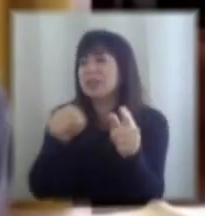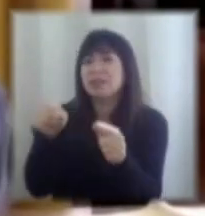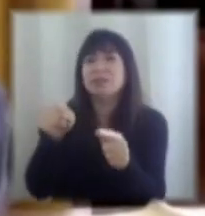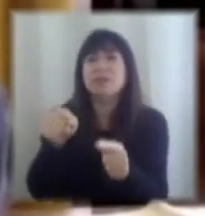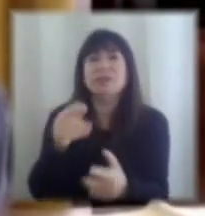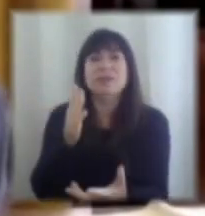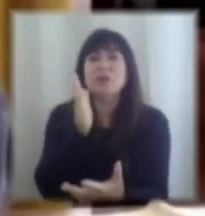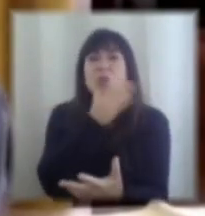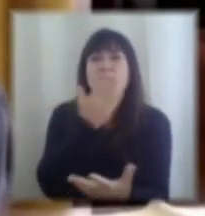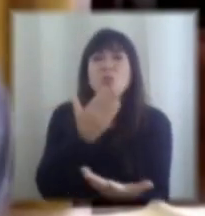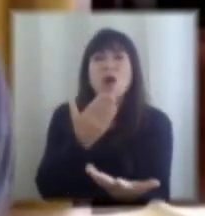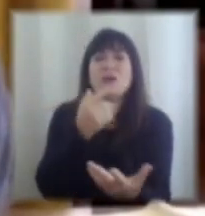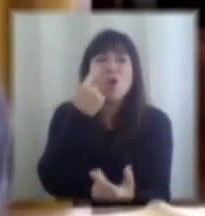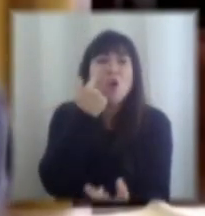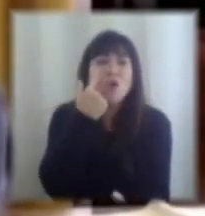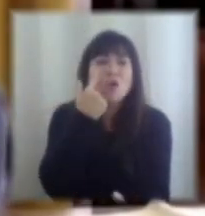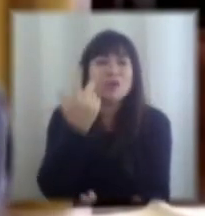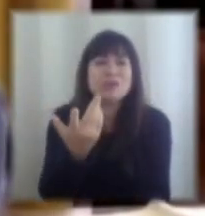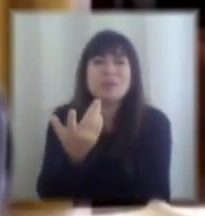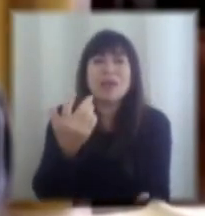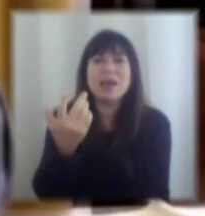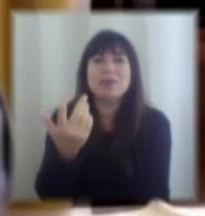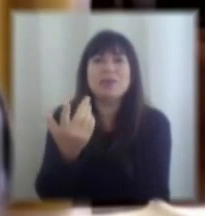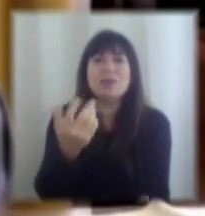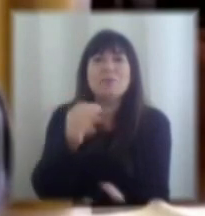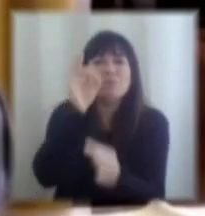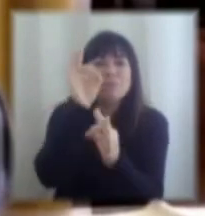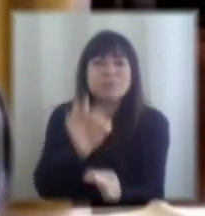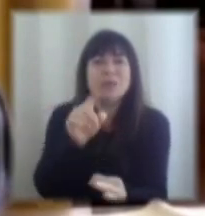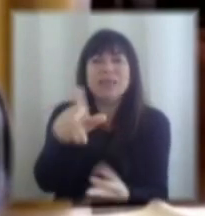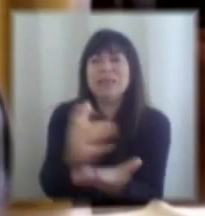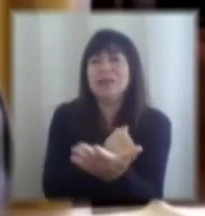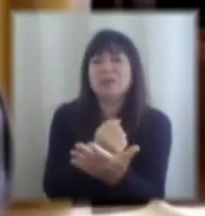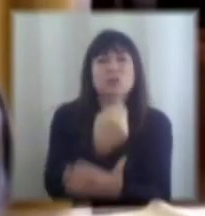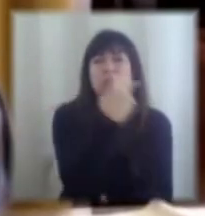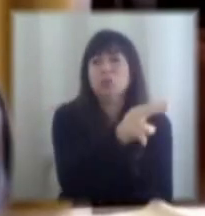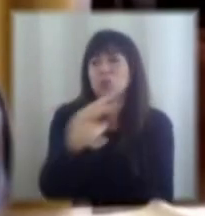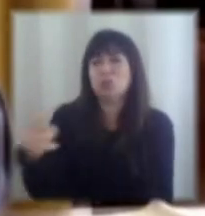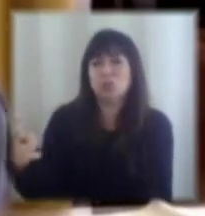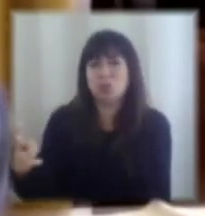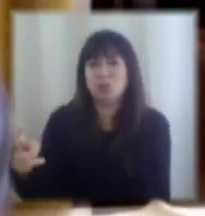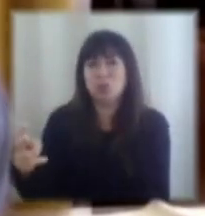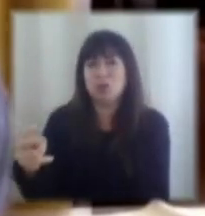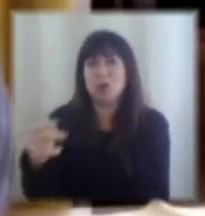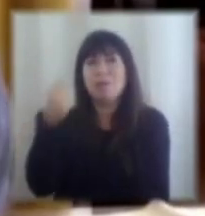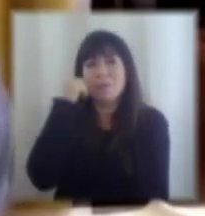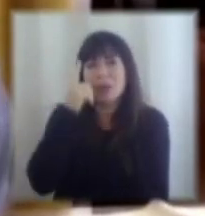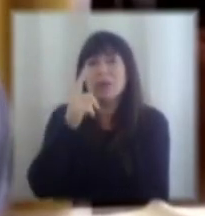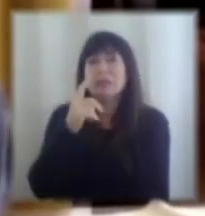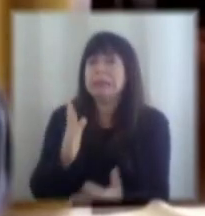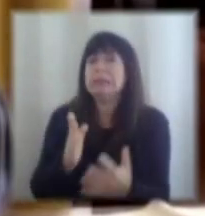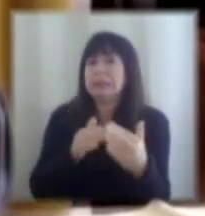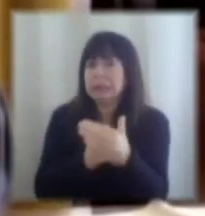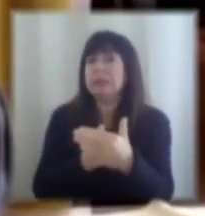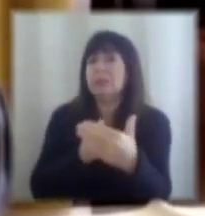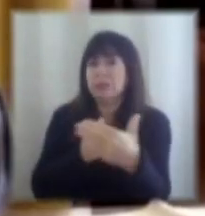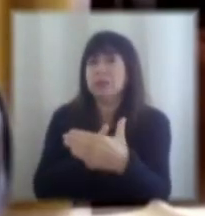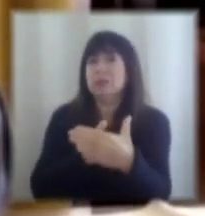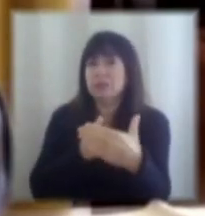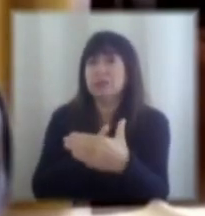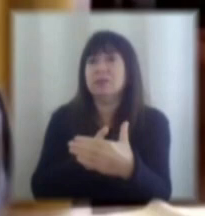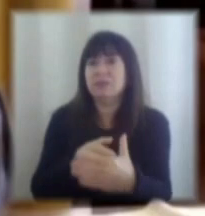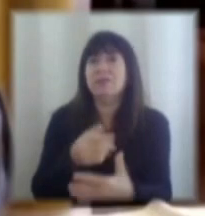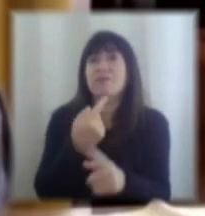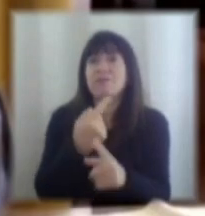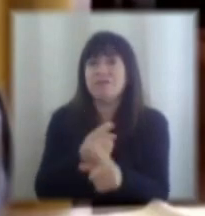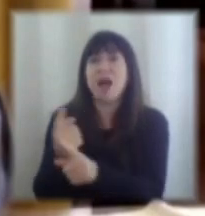adecuado conocimiento, un preciso conocimiento de sus ingresos, entonces tiene varios peros, varios problemas y yo creo que esta